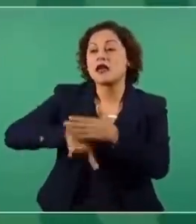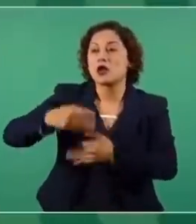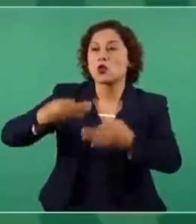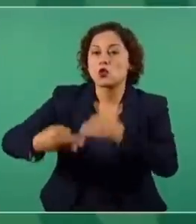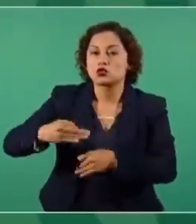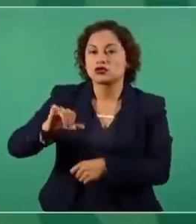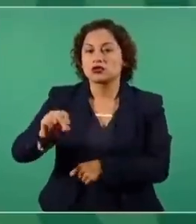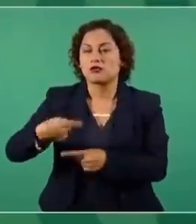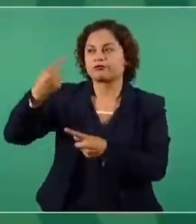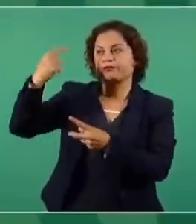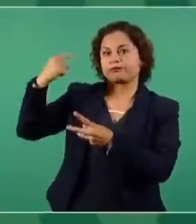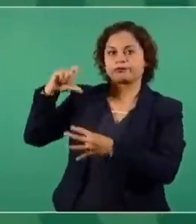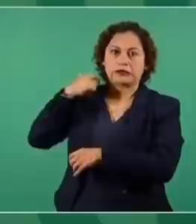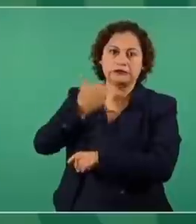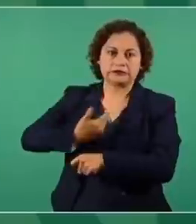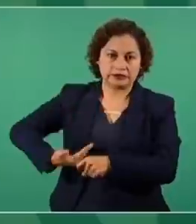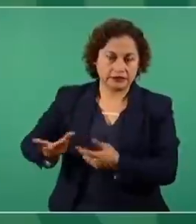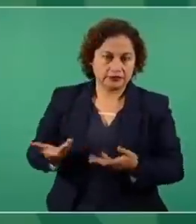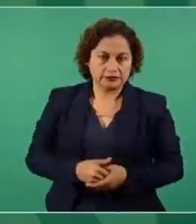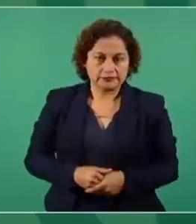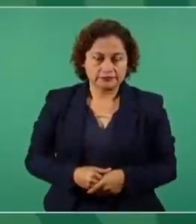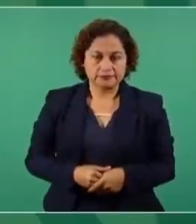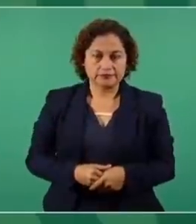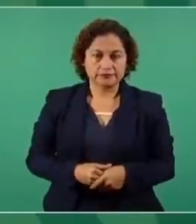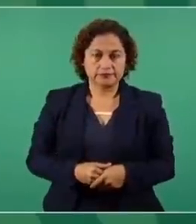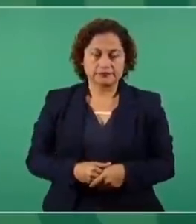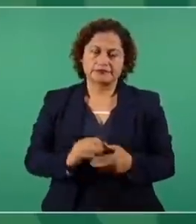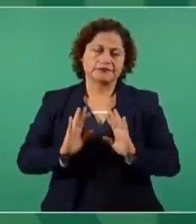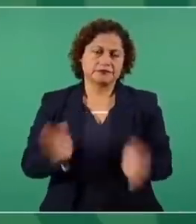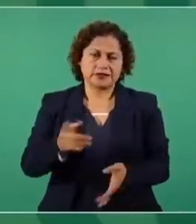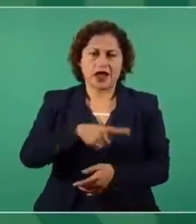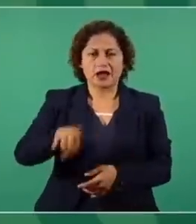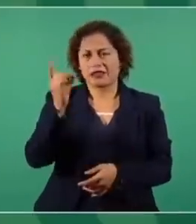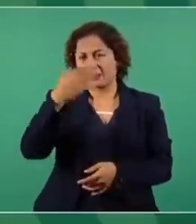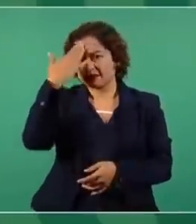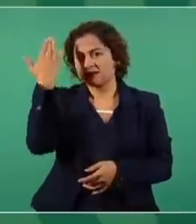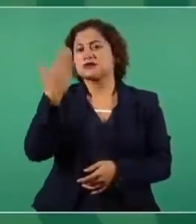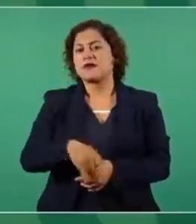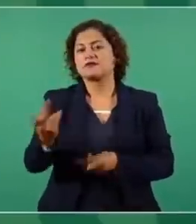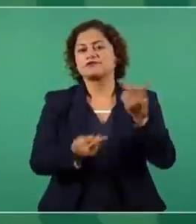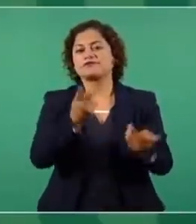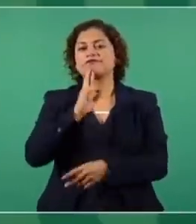Salinas, a Cedillo, a Fox, a Calderón, a Peña Nieto. Ya conocemos los resultados.